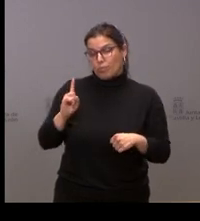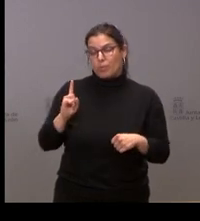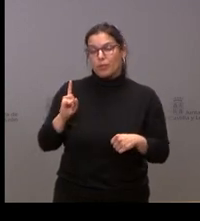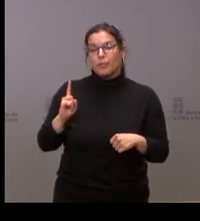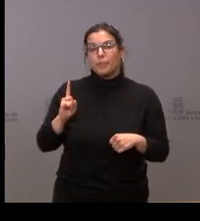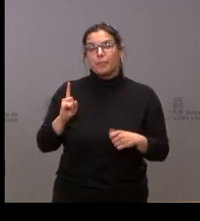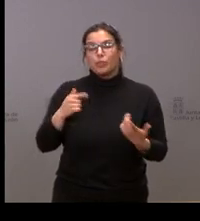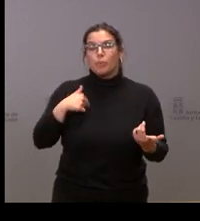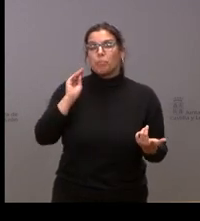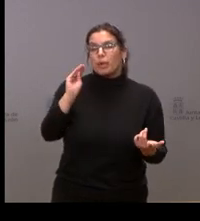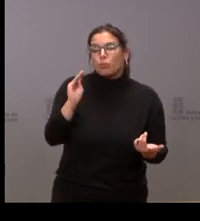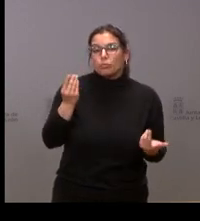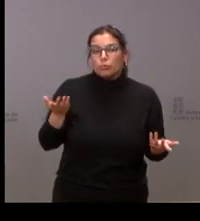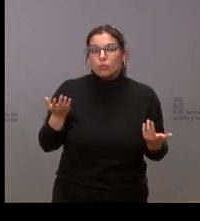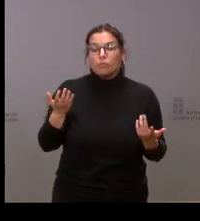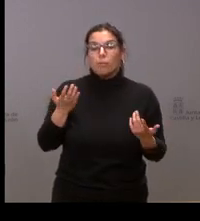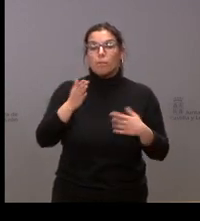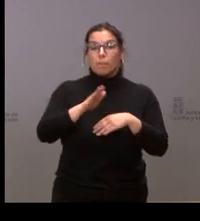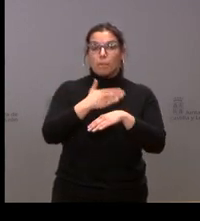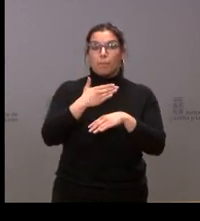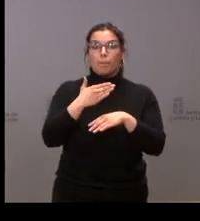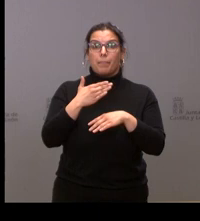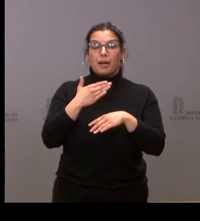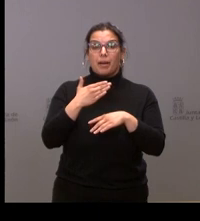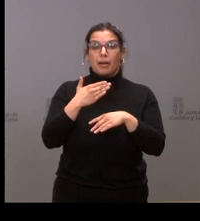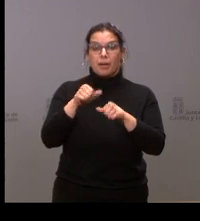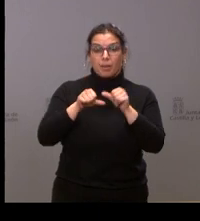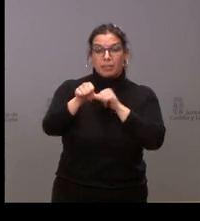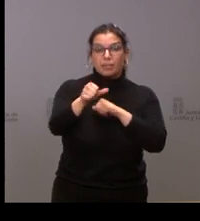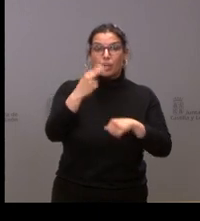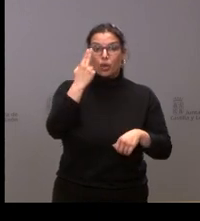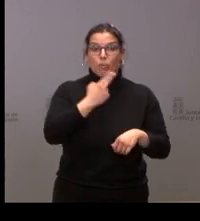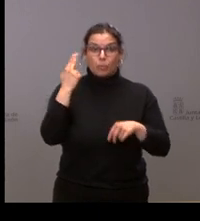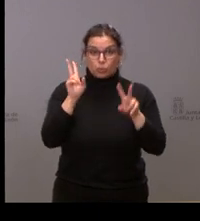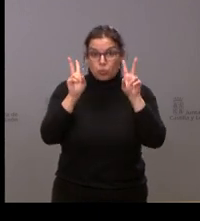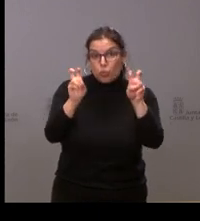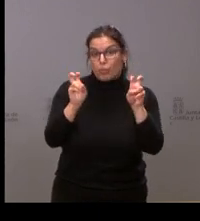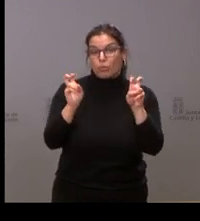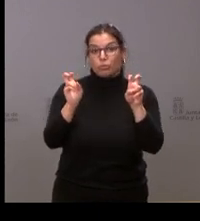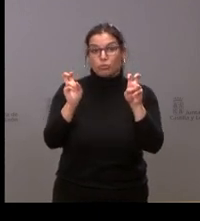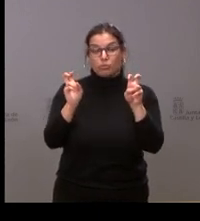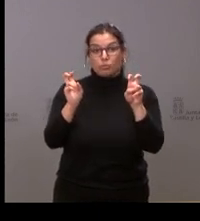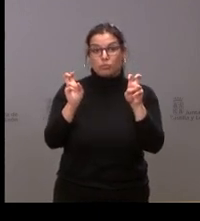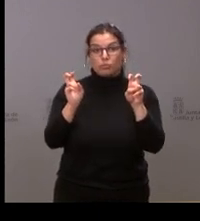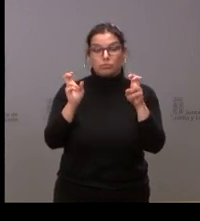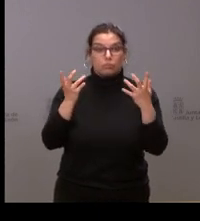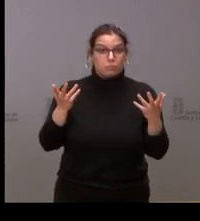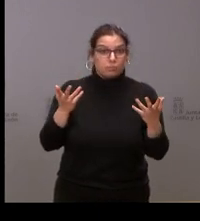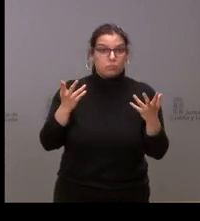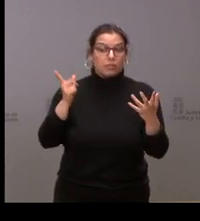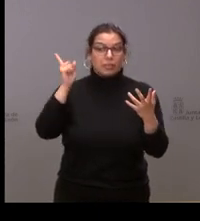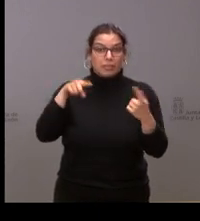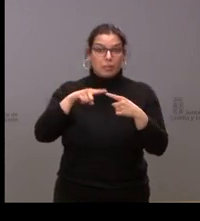preguntaría si, para hacer frente a estos compromisos que son nuevos, que aparecen o que también pueden